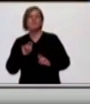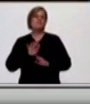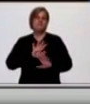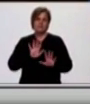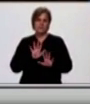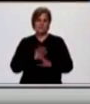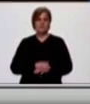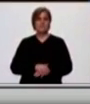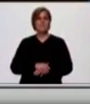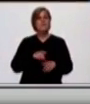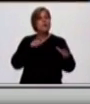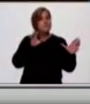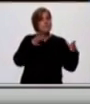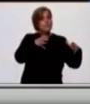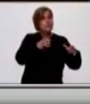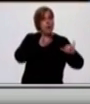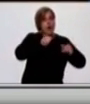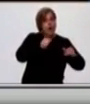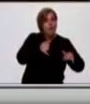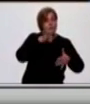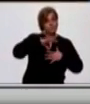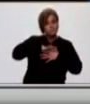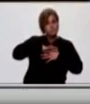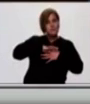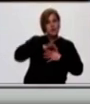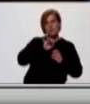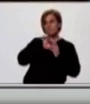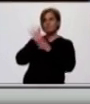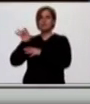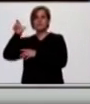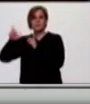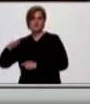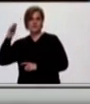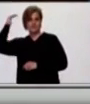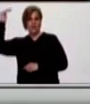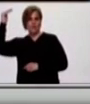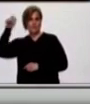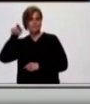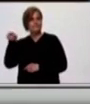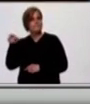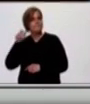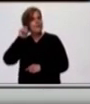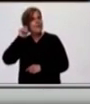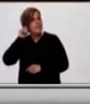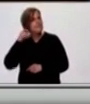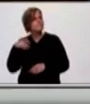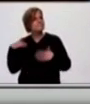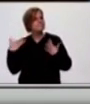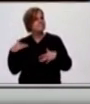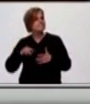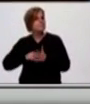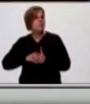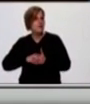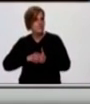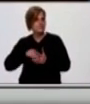eso. Pero ellos, al contagiarse, pueden contagiar a nuestros mayores. Y la edad, es justamente el número dado